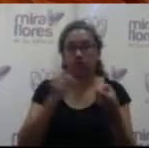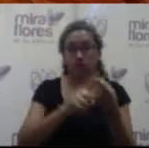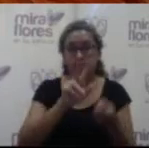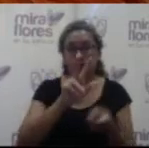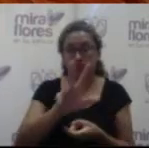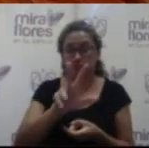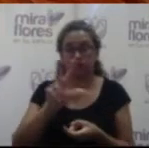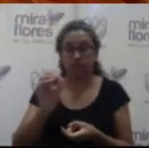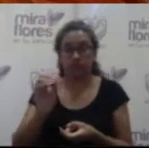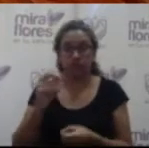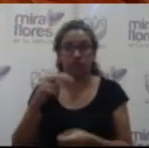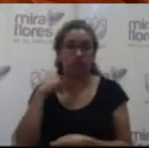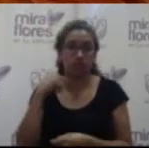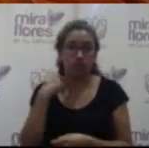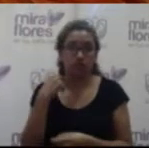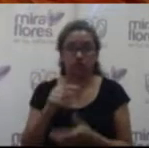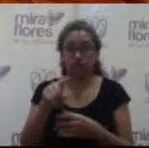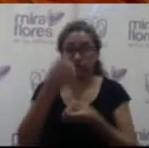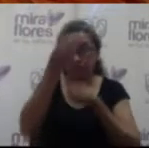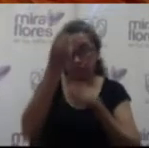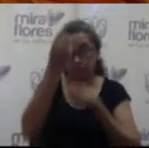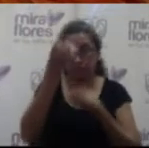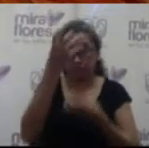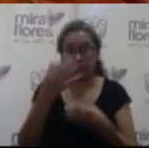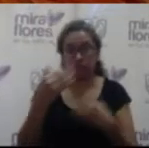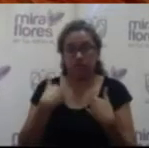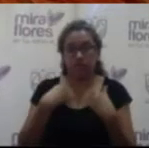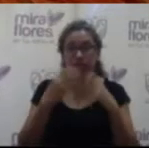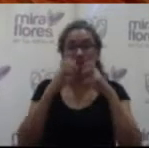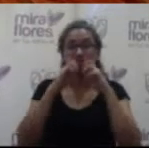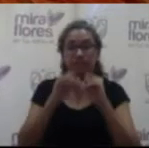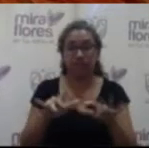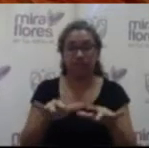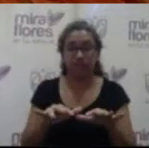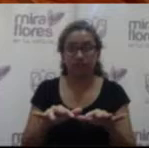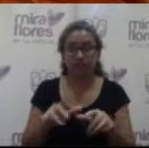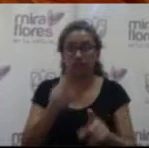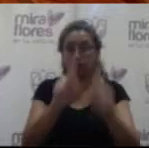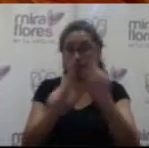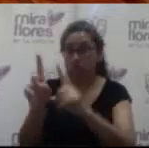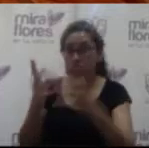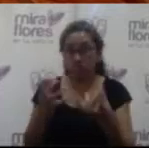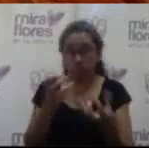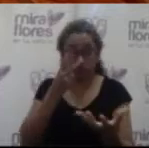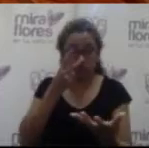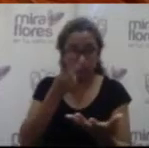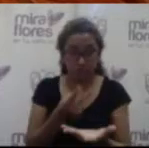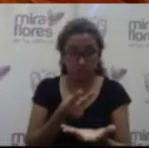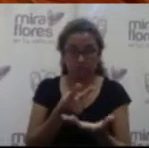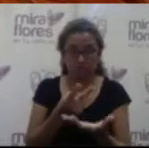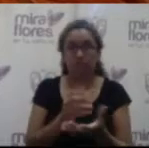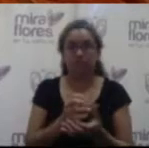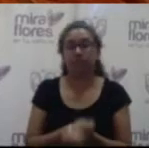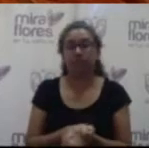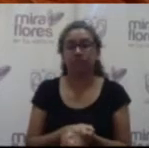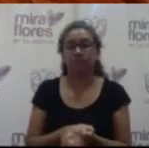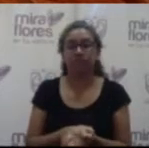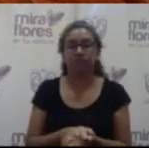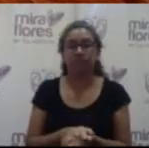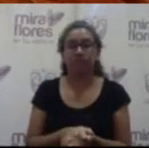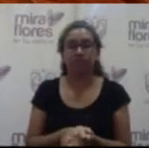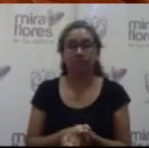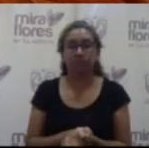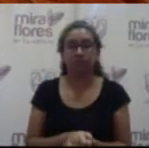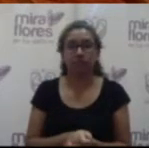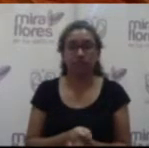año respectivamente. Estos informes se encuentran en la secretaria general si algún miembro del consejo municipal quisiera tener mayor información al respecto.